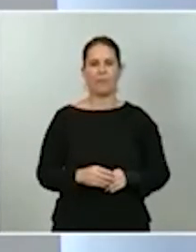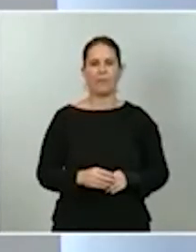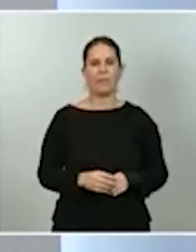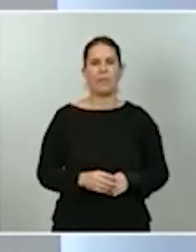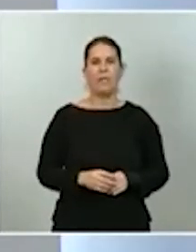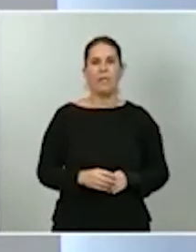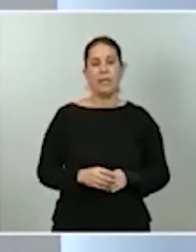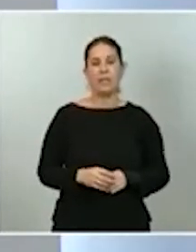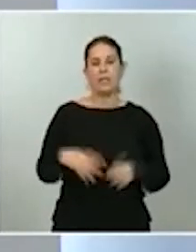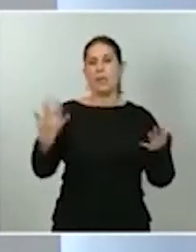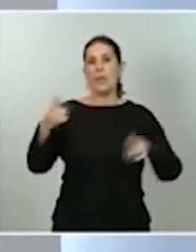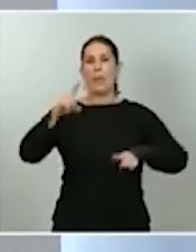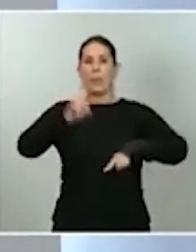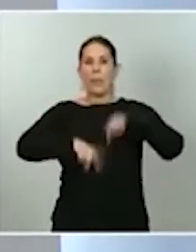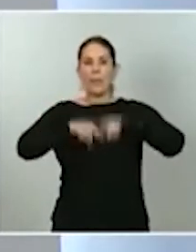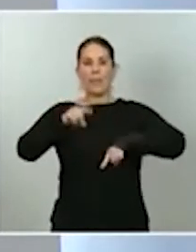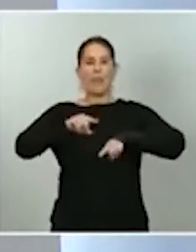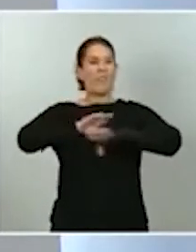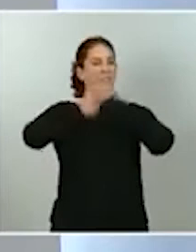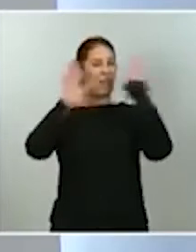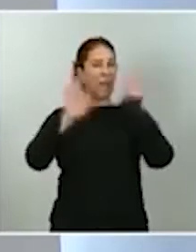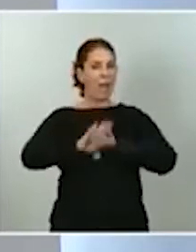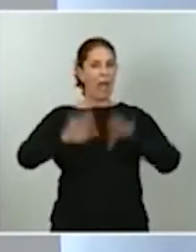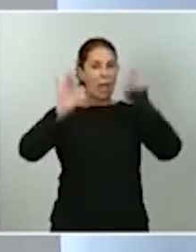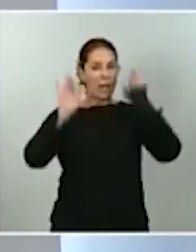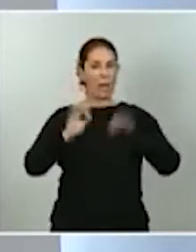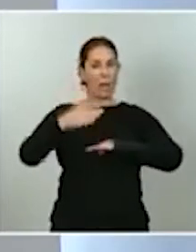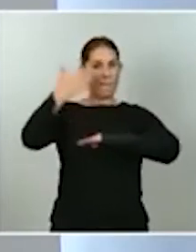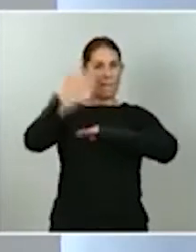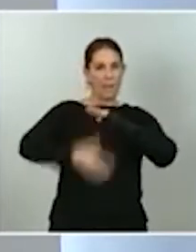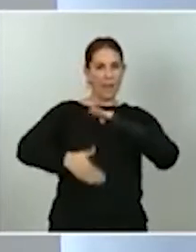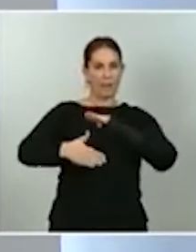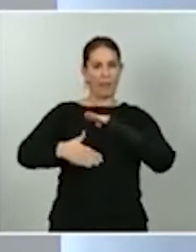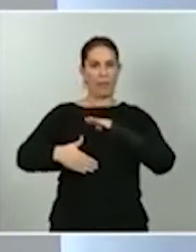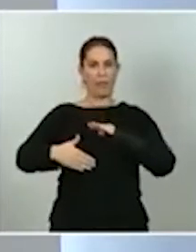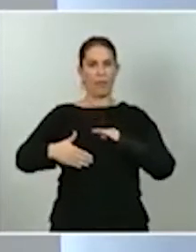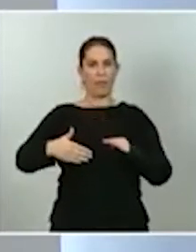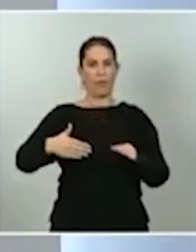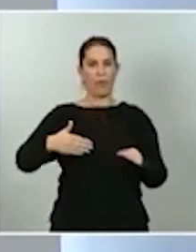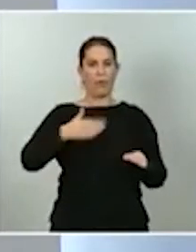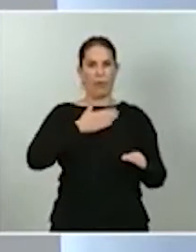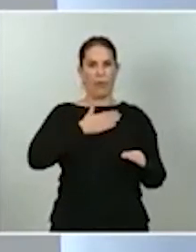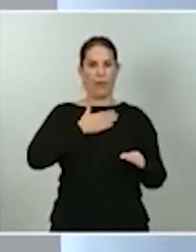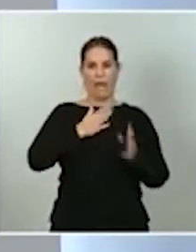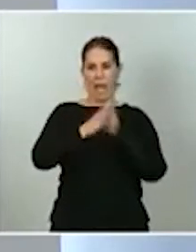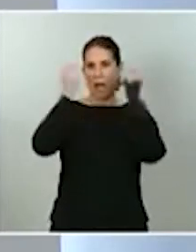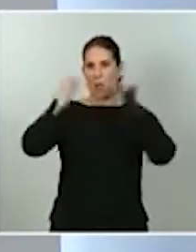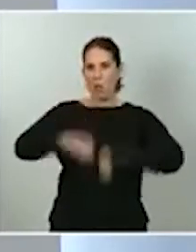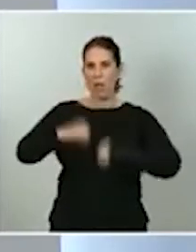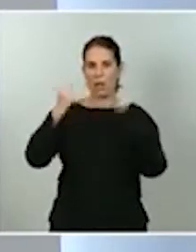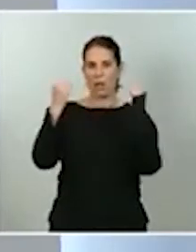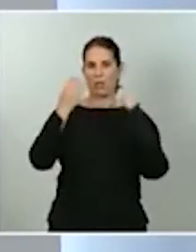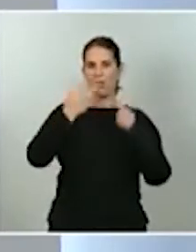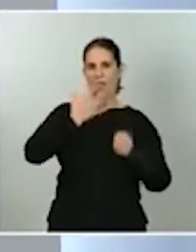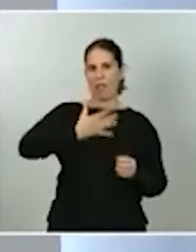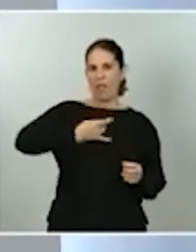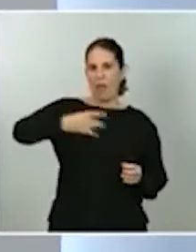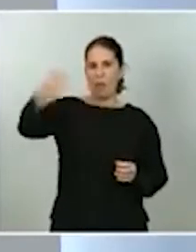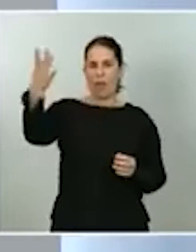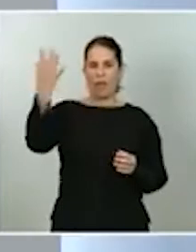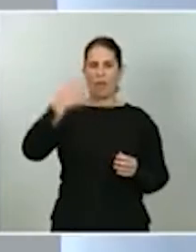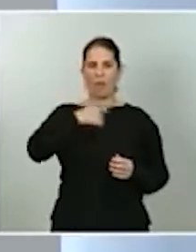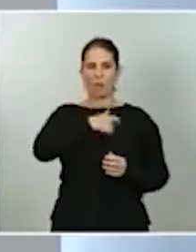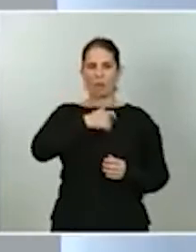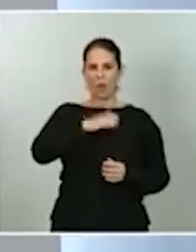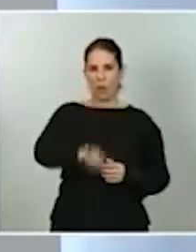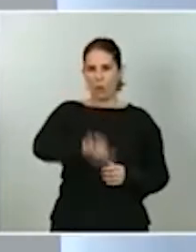de cuál sea finalmente el plazo de los acuerdos de las emisiones de deuda que realice la Comisión Europea y, por tanto, de los